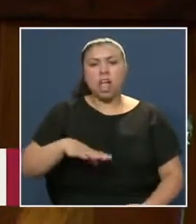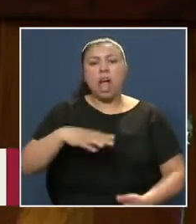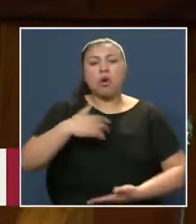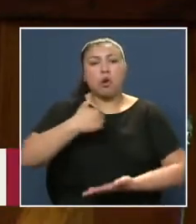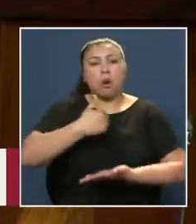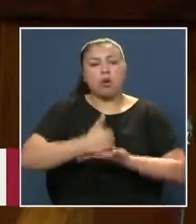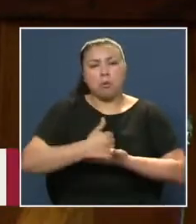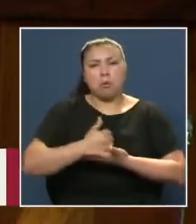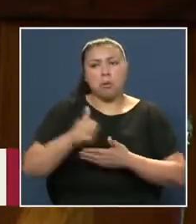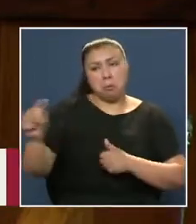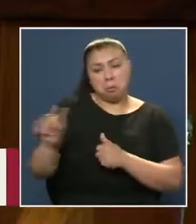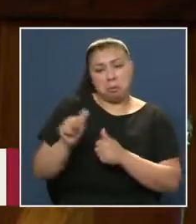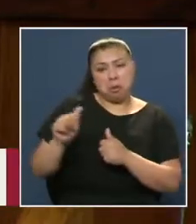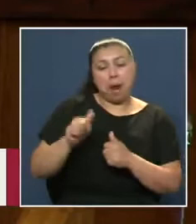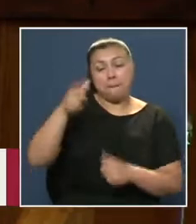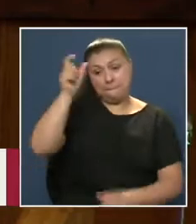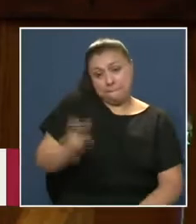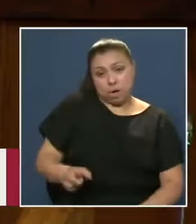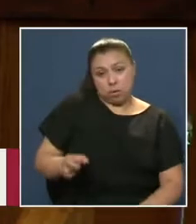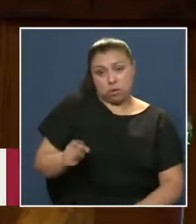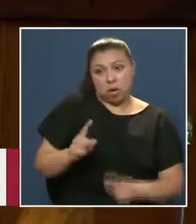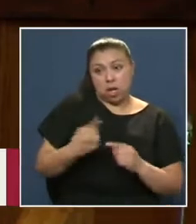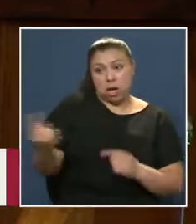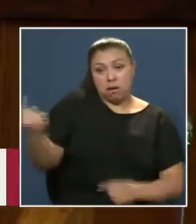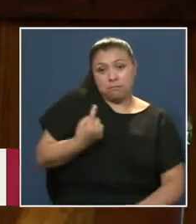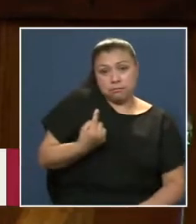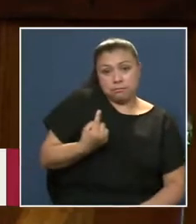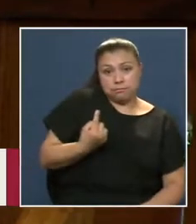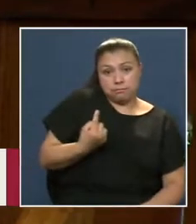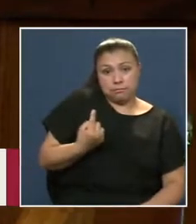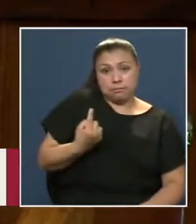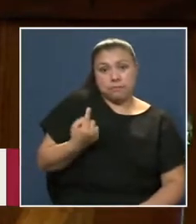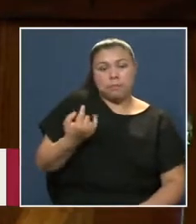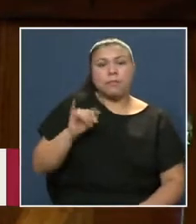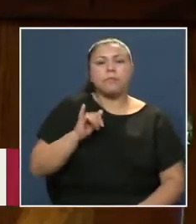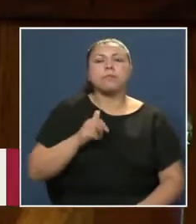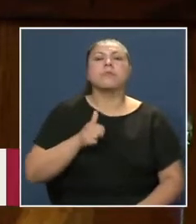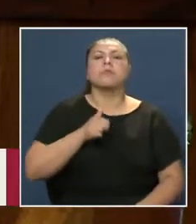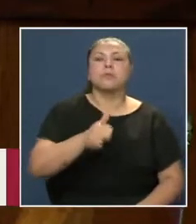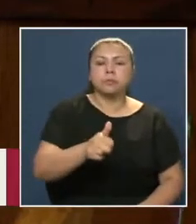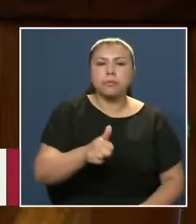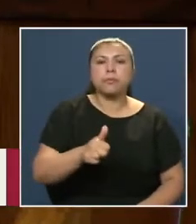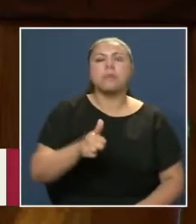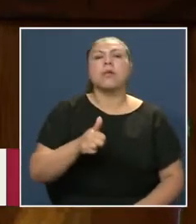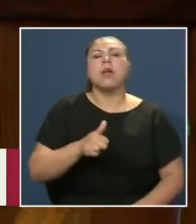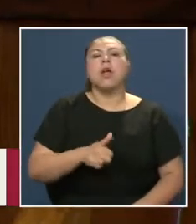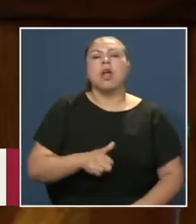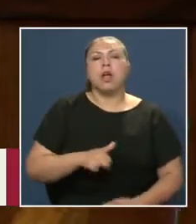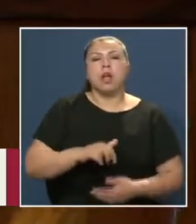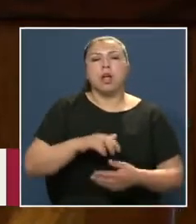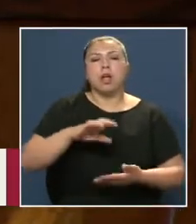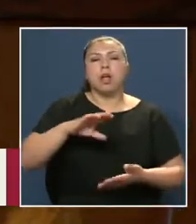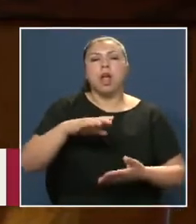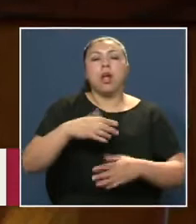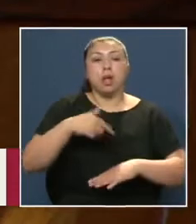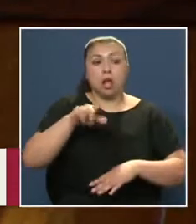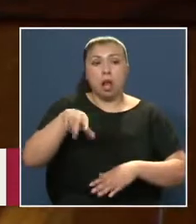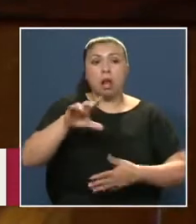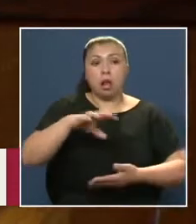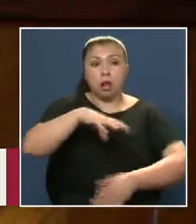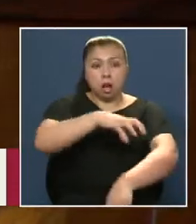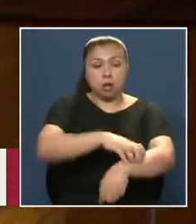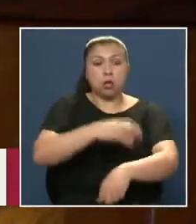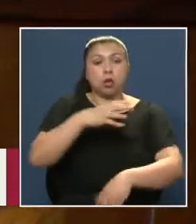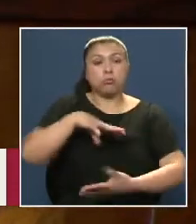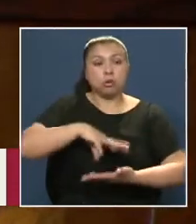más cercano Pero una persona Que llegó afuera Y que dirigió Prácticamente Los destinos Arica Convenció Un presidente Caldebaño